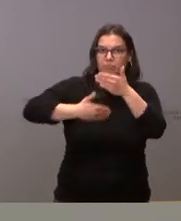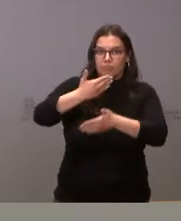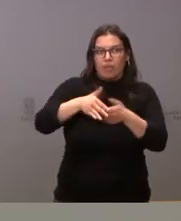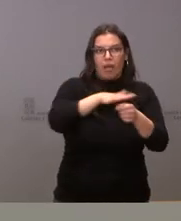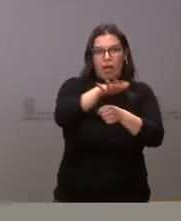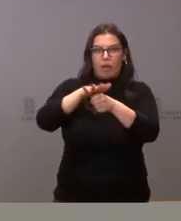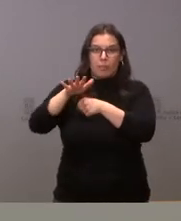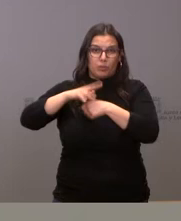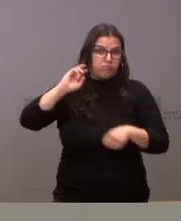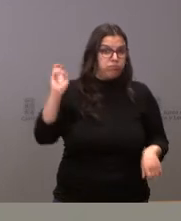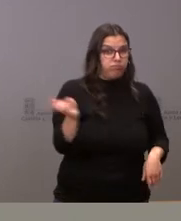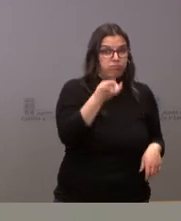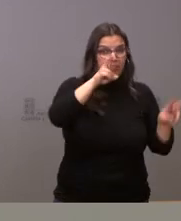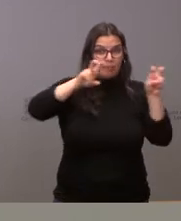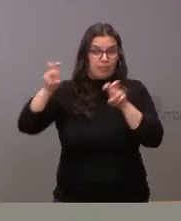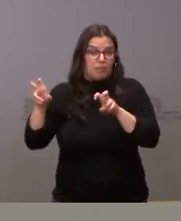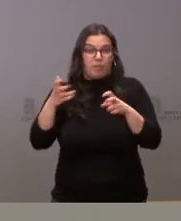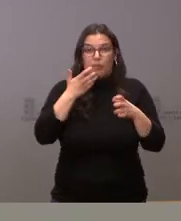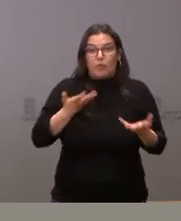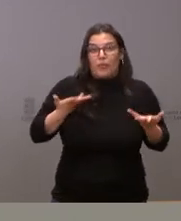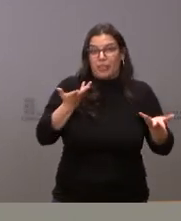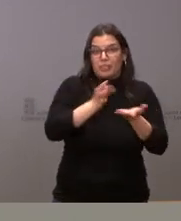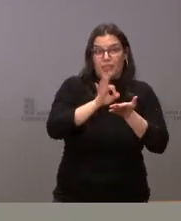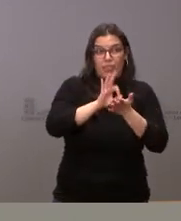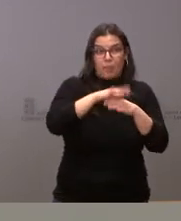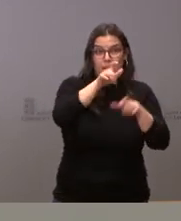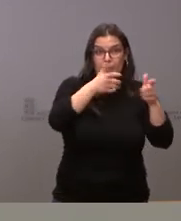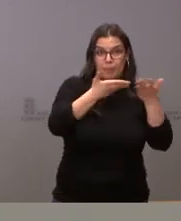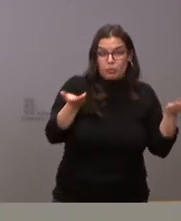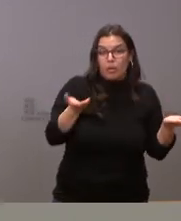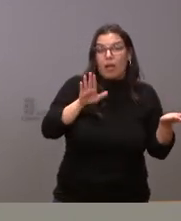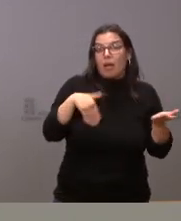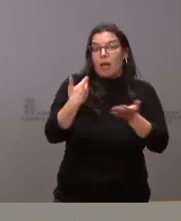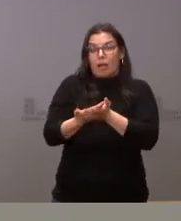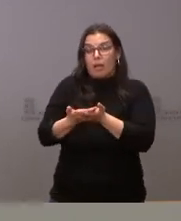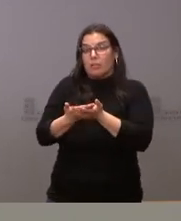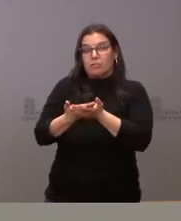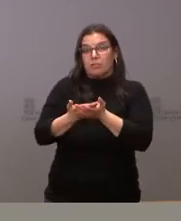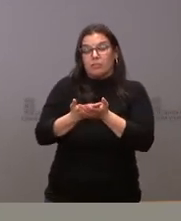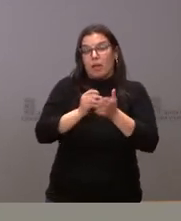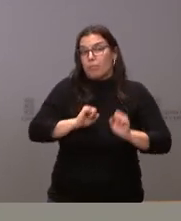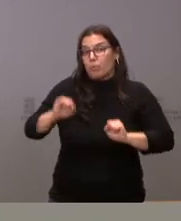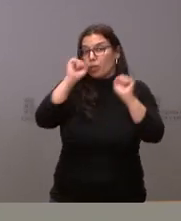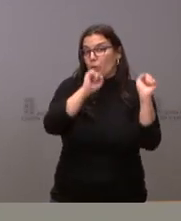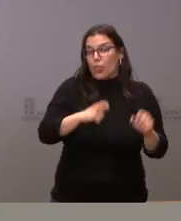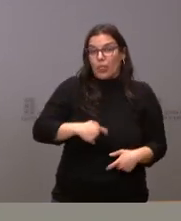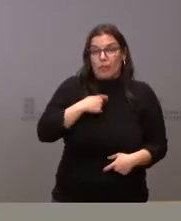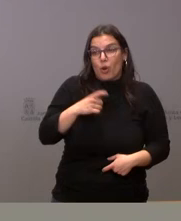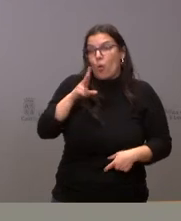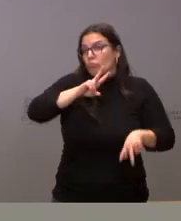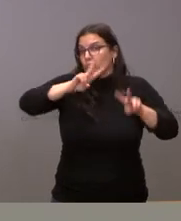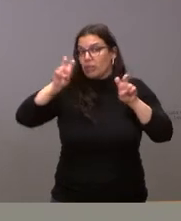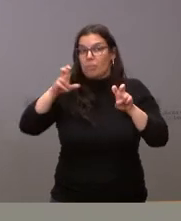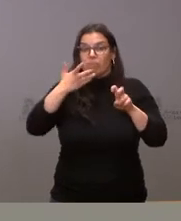ámbitos muy diversos, desde la prestación de servicios a los ciudadanos hasta avanzar en el ámbito de la protección civil o cuestiones